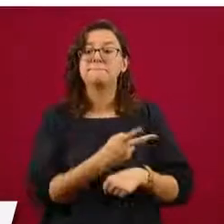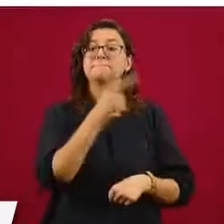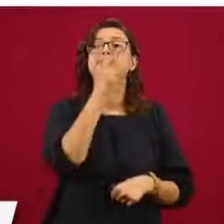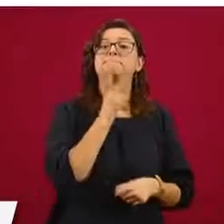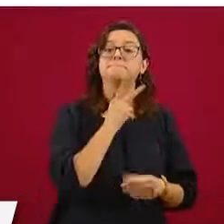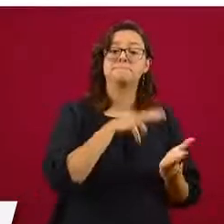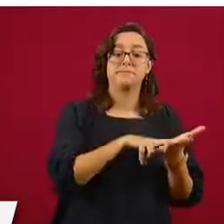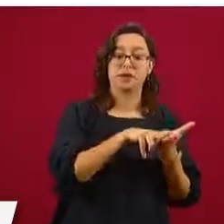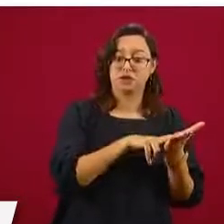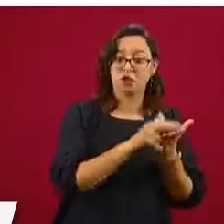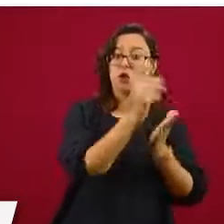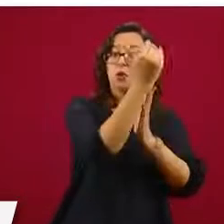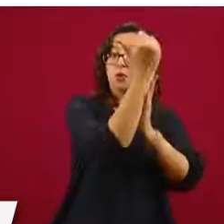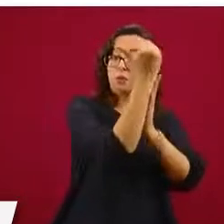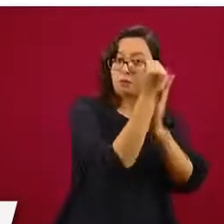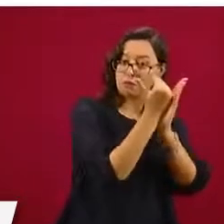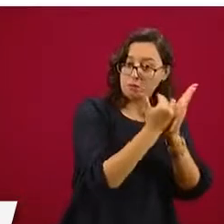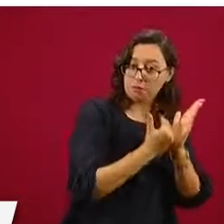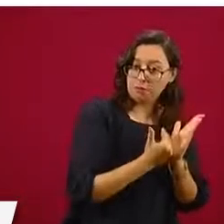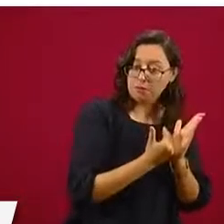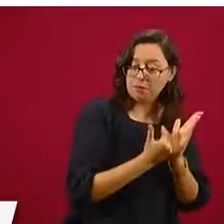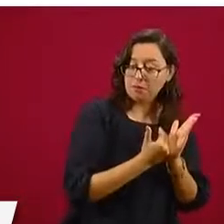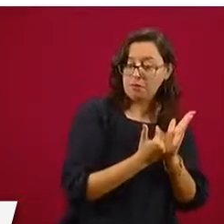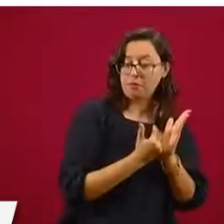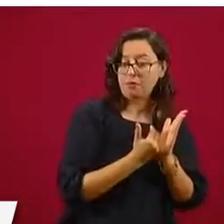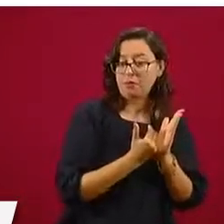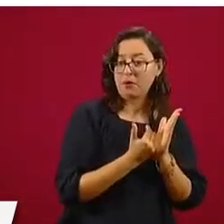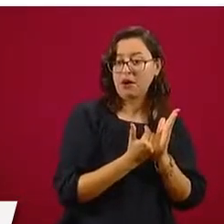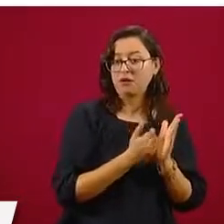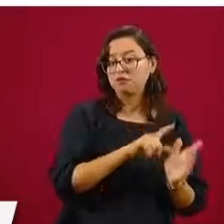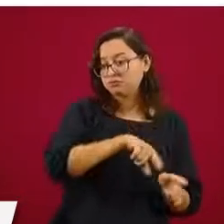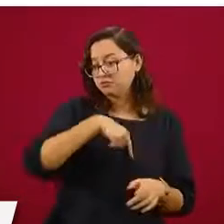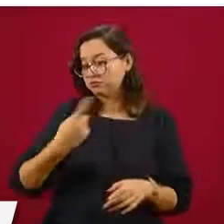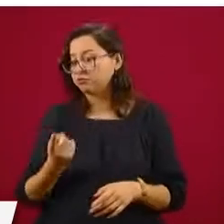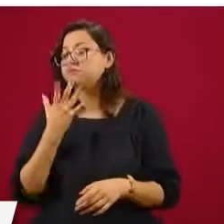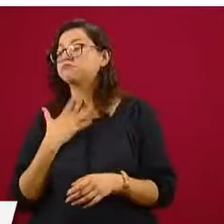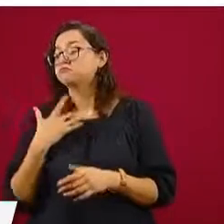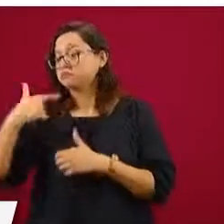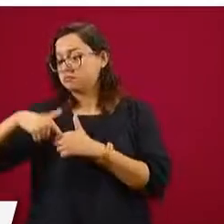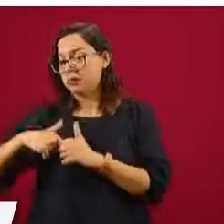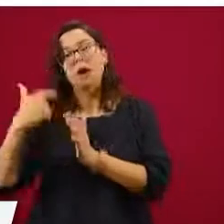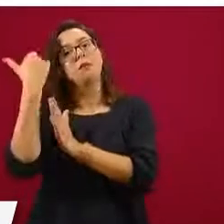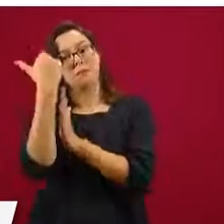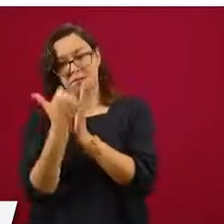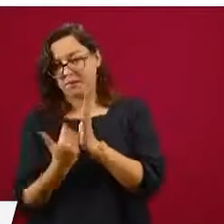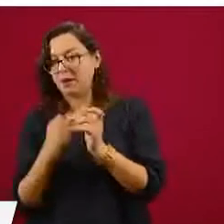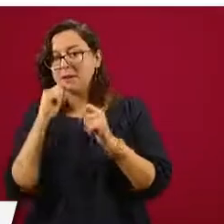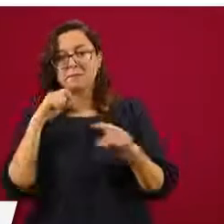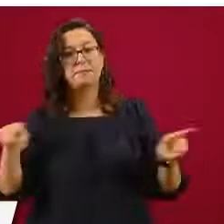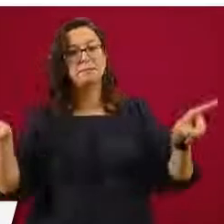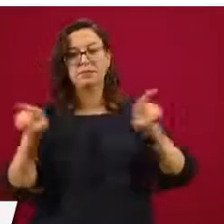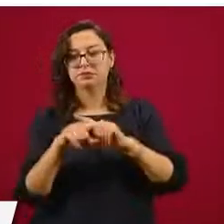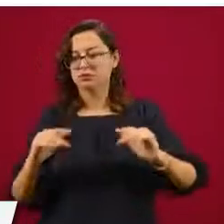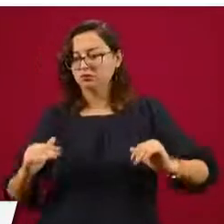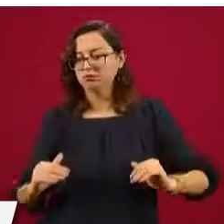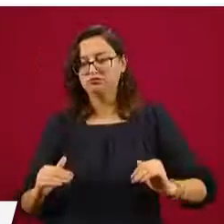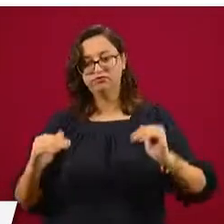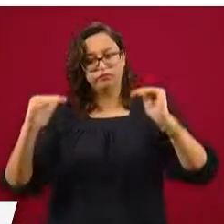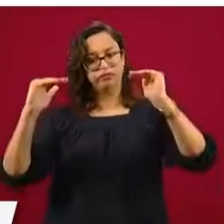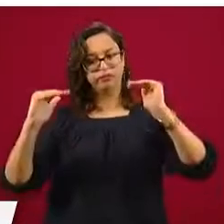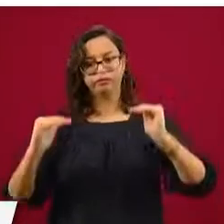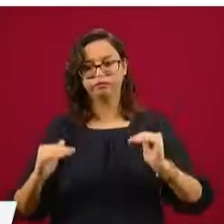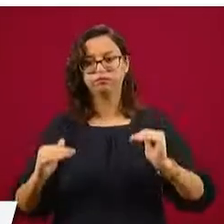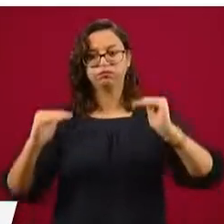mezcla mexicana y del petróleo, en consecuencia de los combustibles, lo reflejen de inmediato a los consumidores